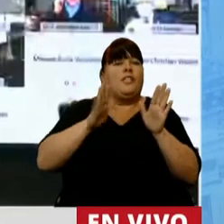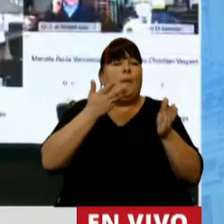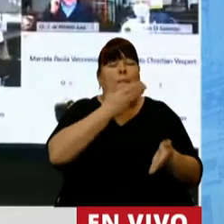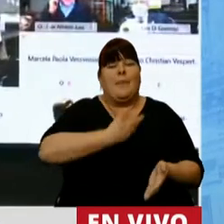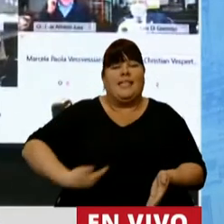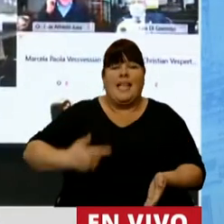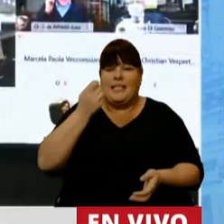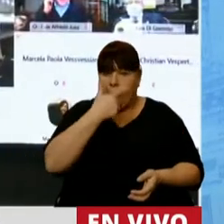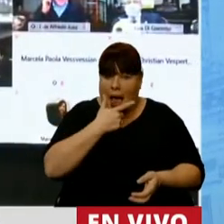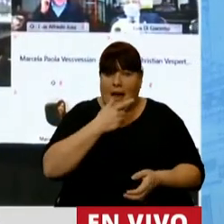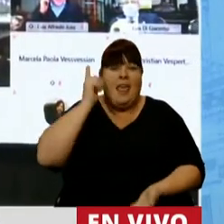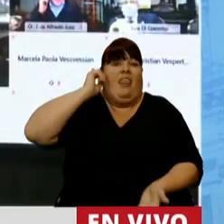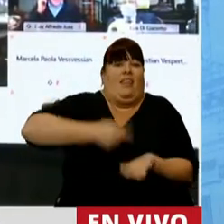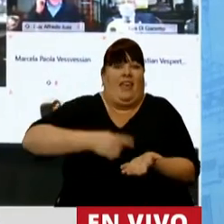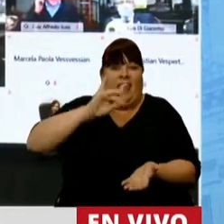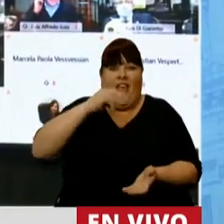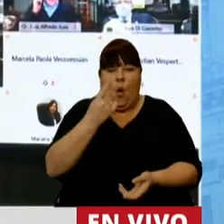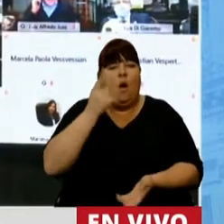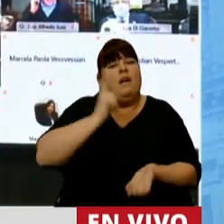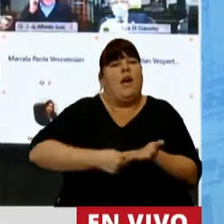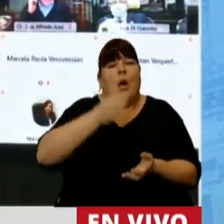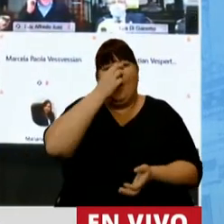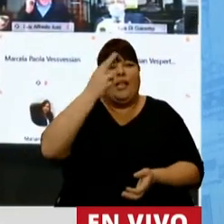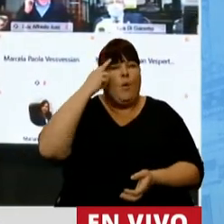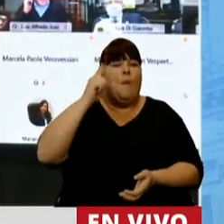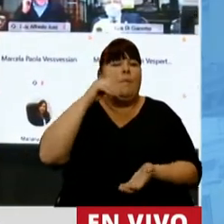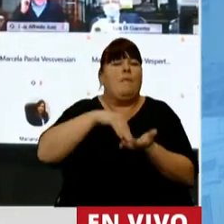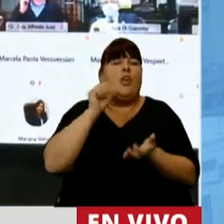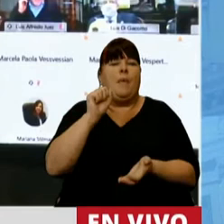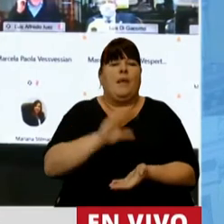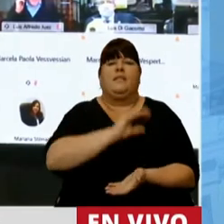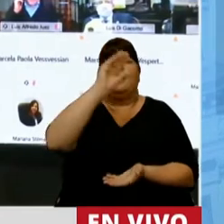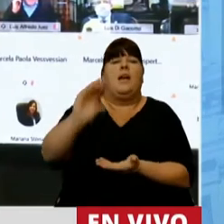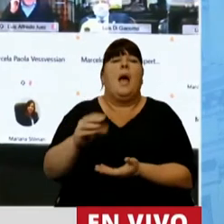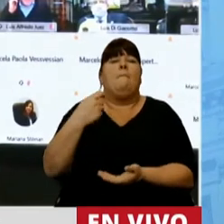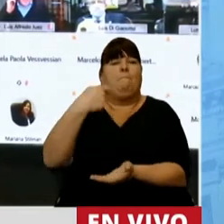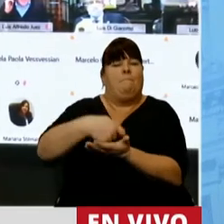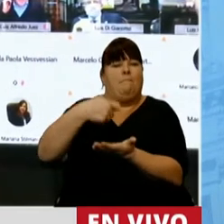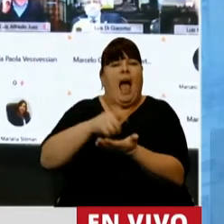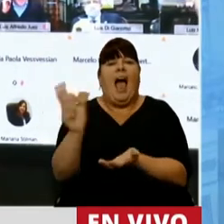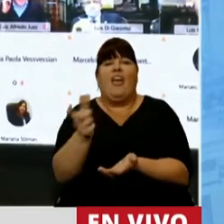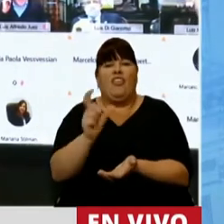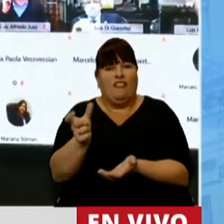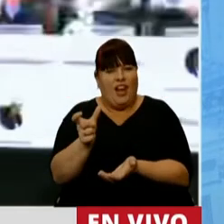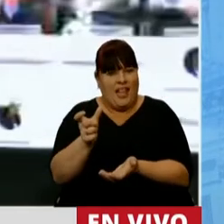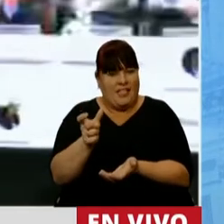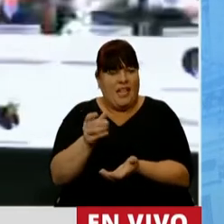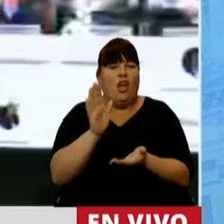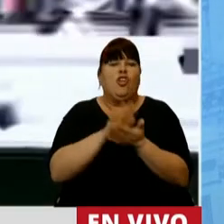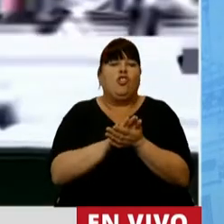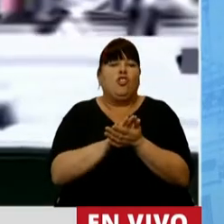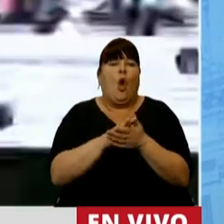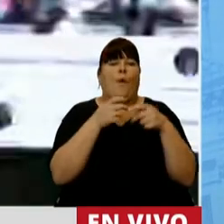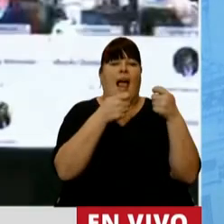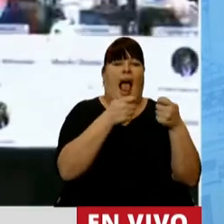presidente Macri por un DNU se resolvió asignar 29.000 millones de pesos para pagar la diferencia entre lo que